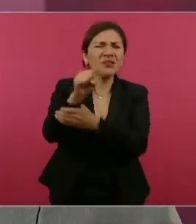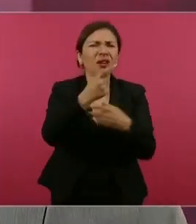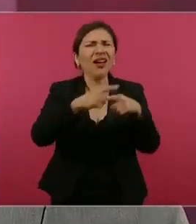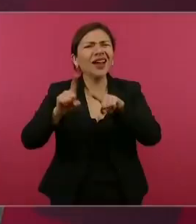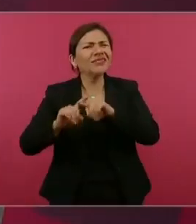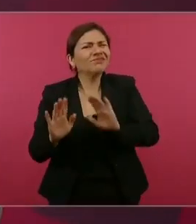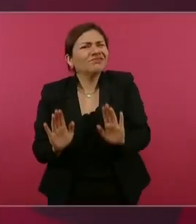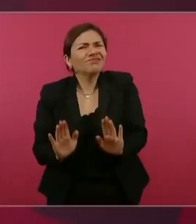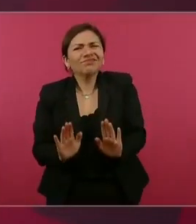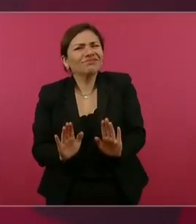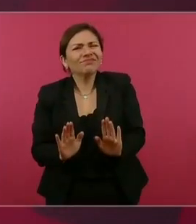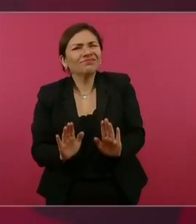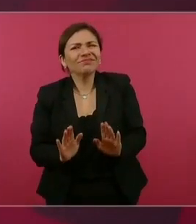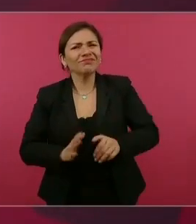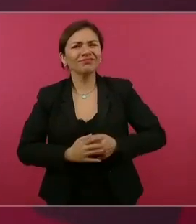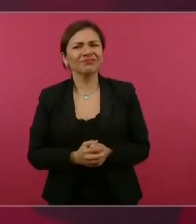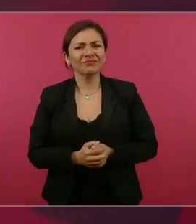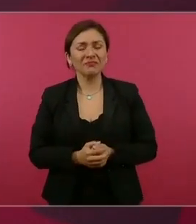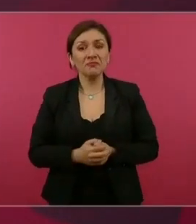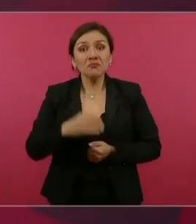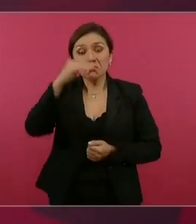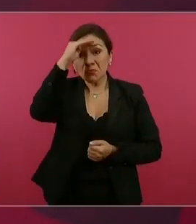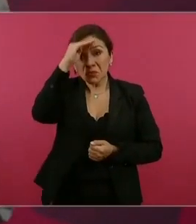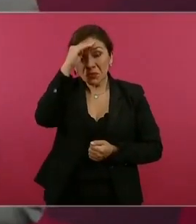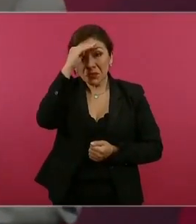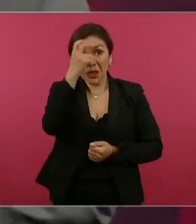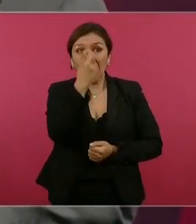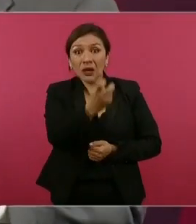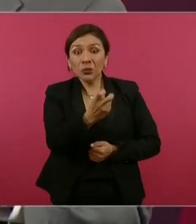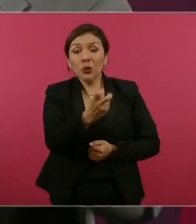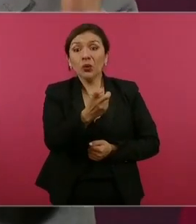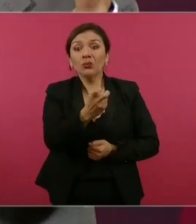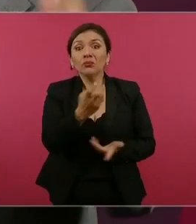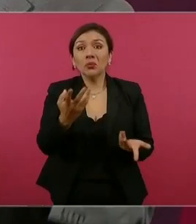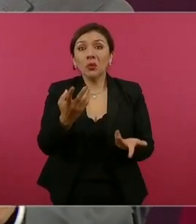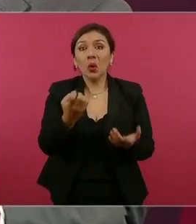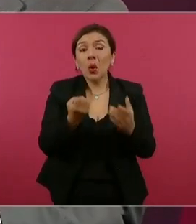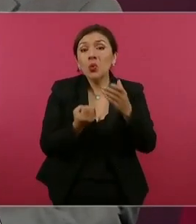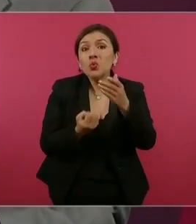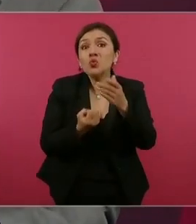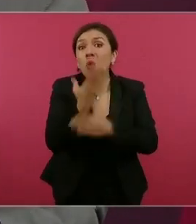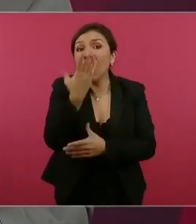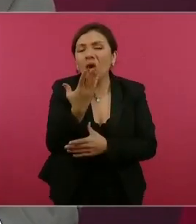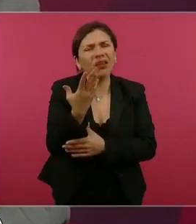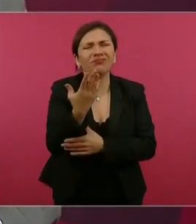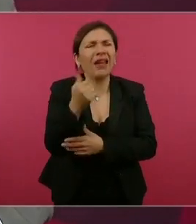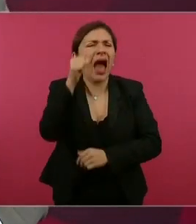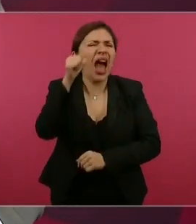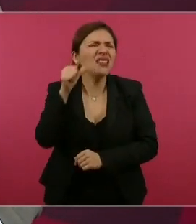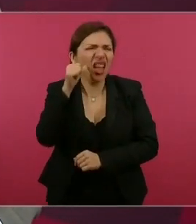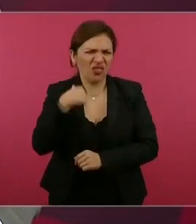es nada nuevo. Ayer lo comentaba Antier,